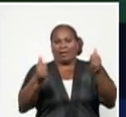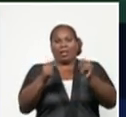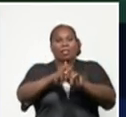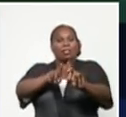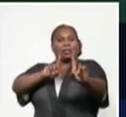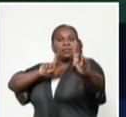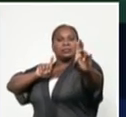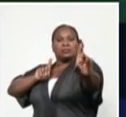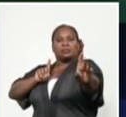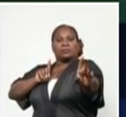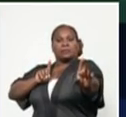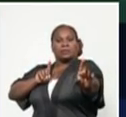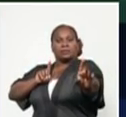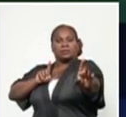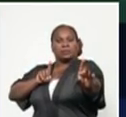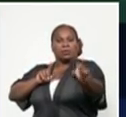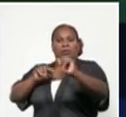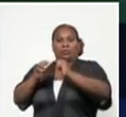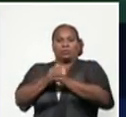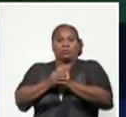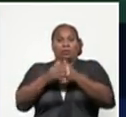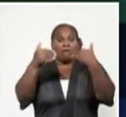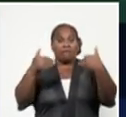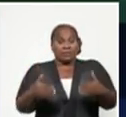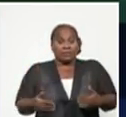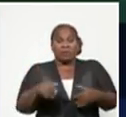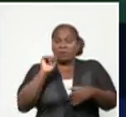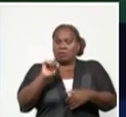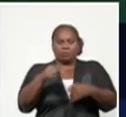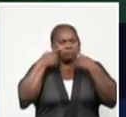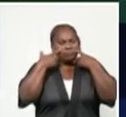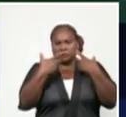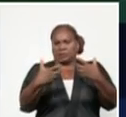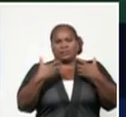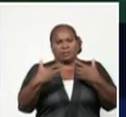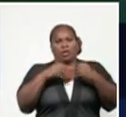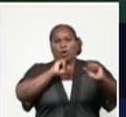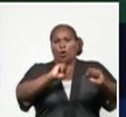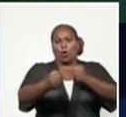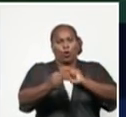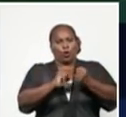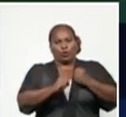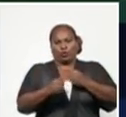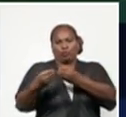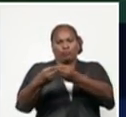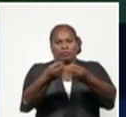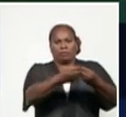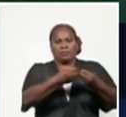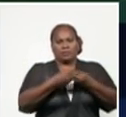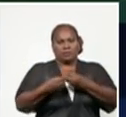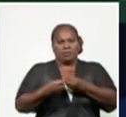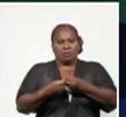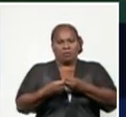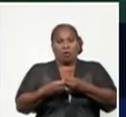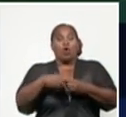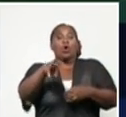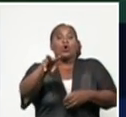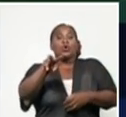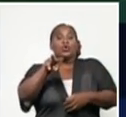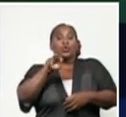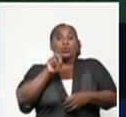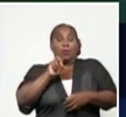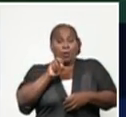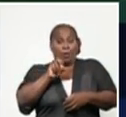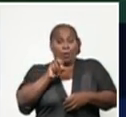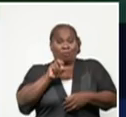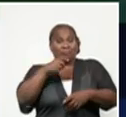físico es una de las medidas claves para el control de la transmisión. Y hay un nuevo evento que estamos abriendo en el día de hoy